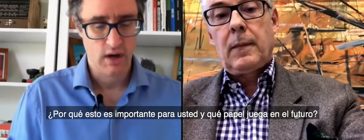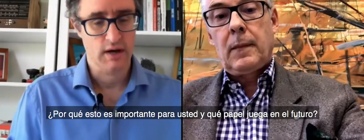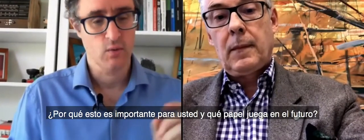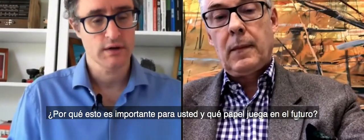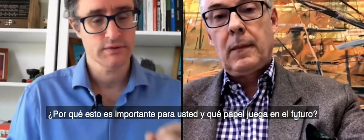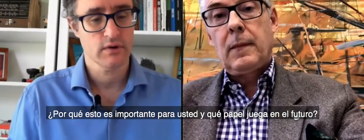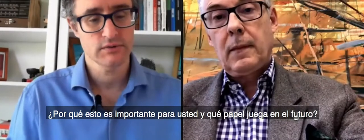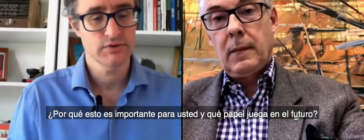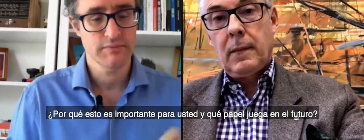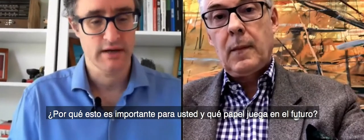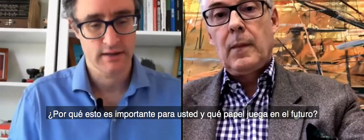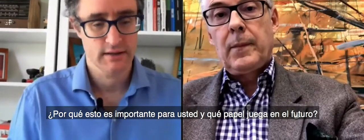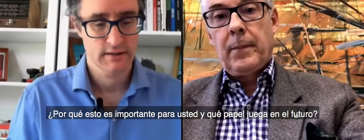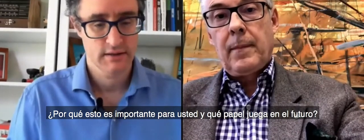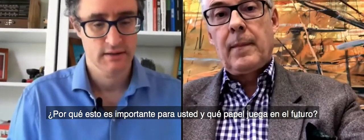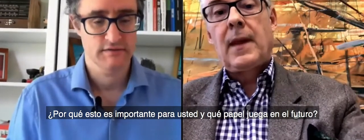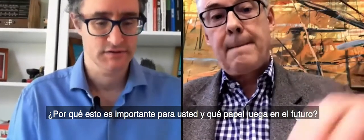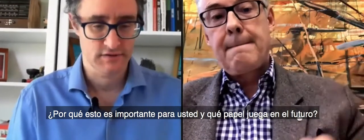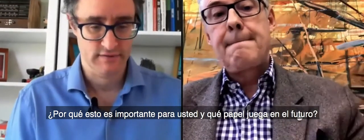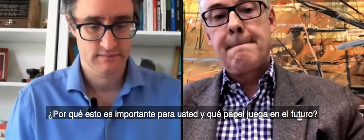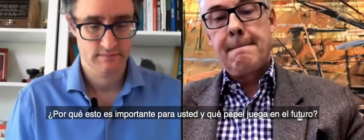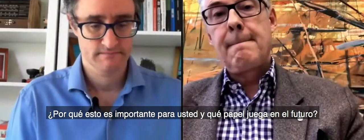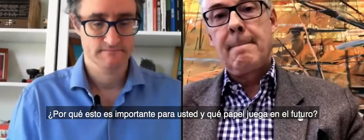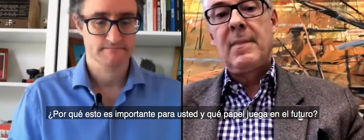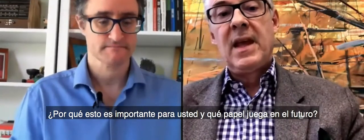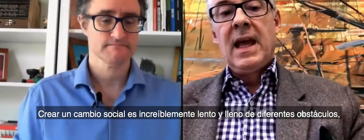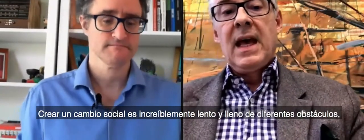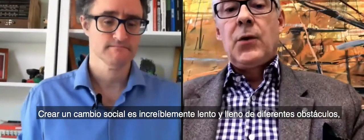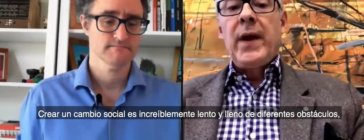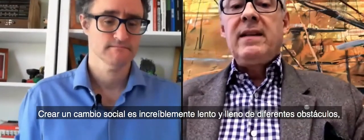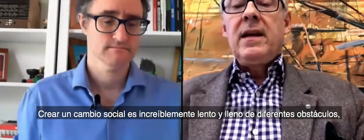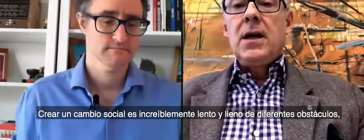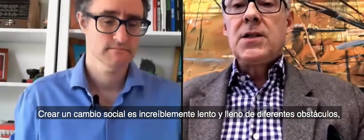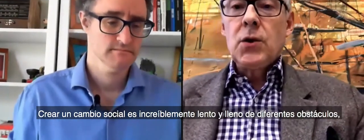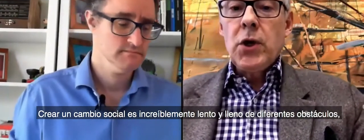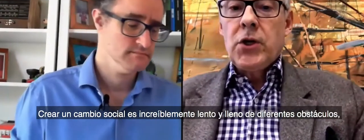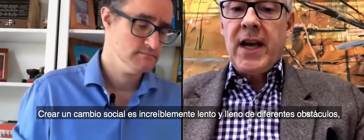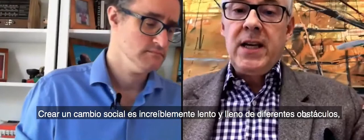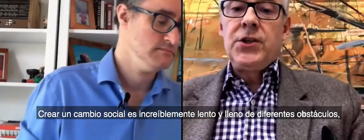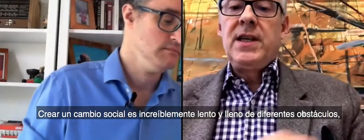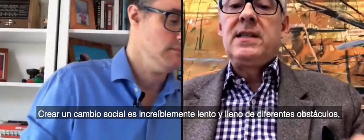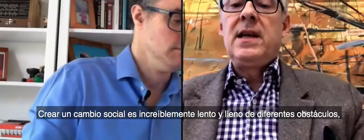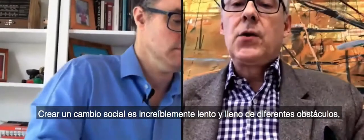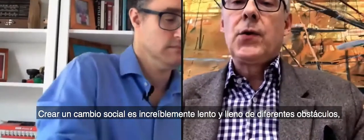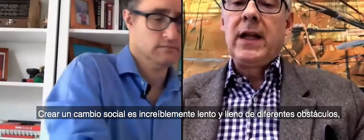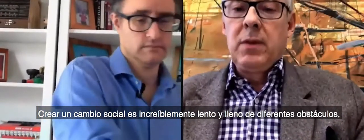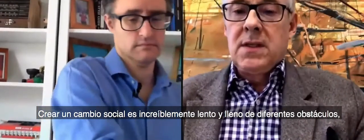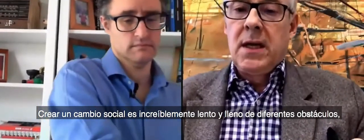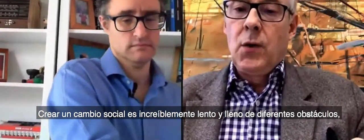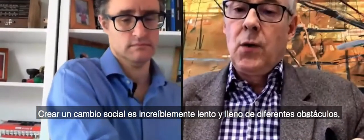and what role do you play in the future of it? Creating social change is